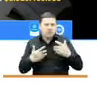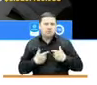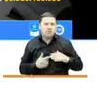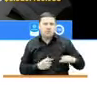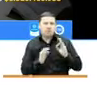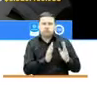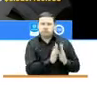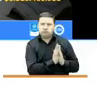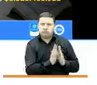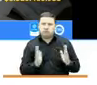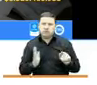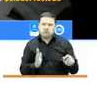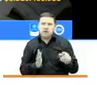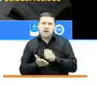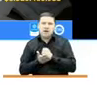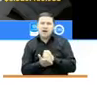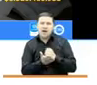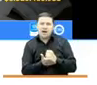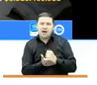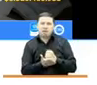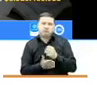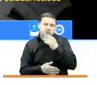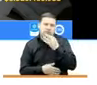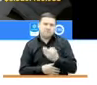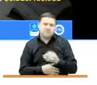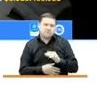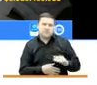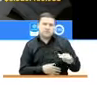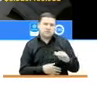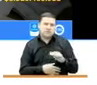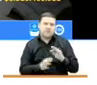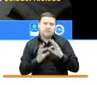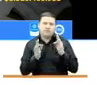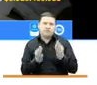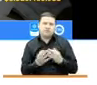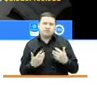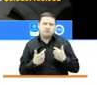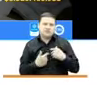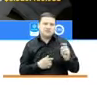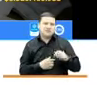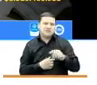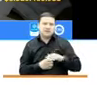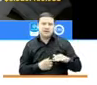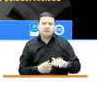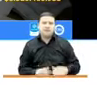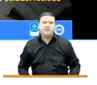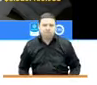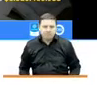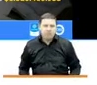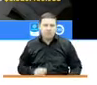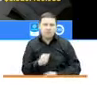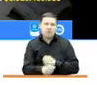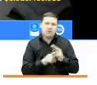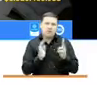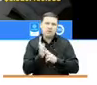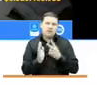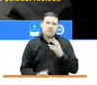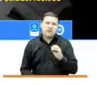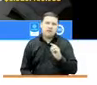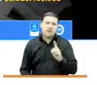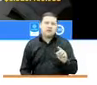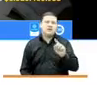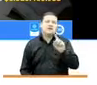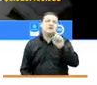garantizar que esas ayudas llegaran realmente a las familias víctimas que lo necesitaban. En el 2020 se entregaron